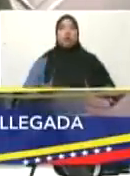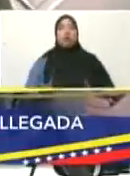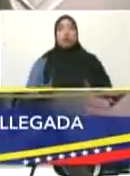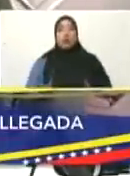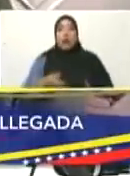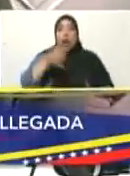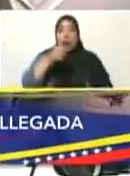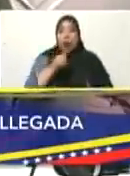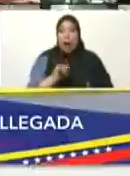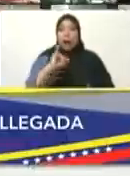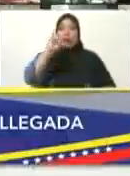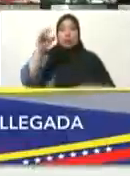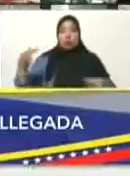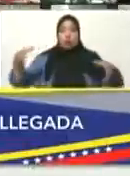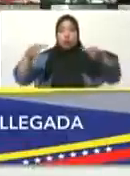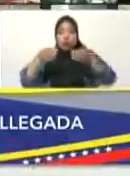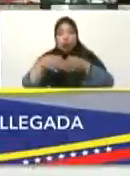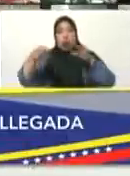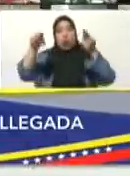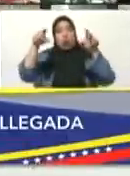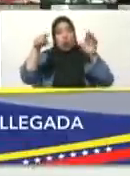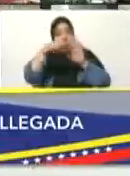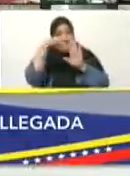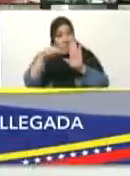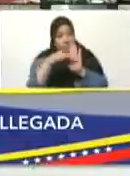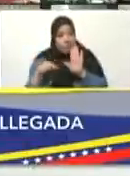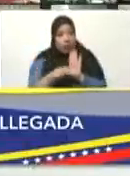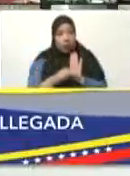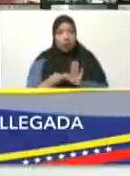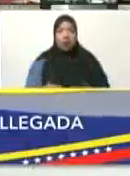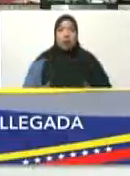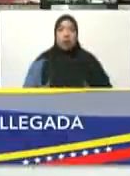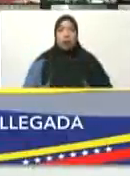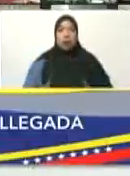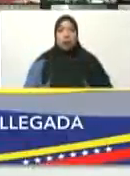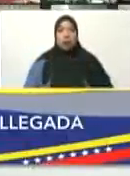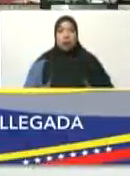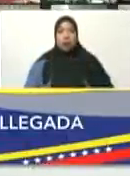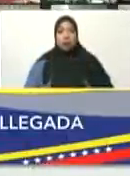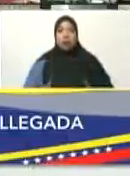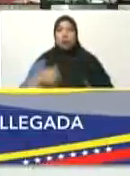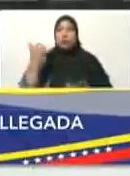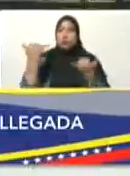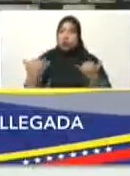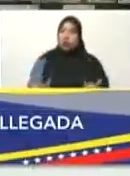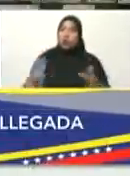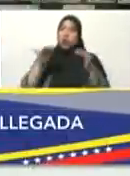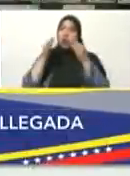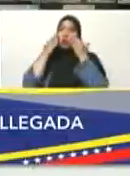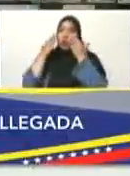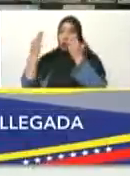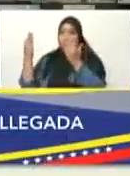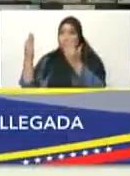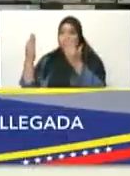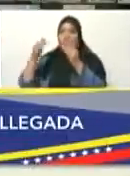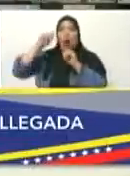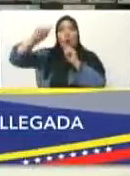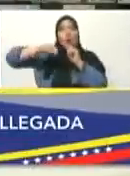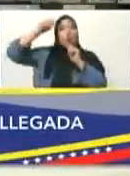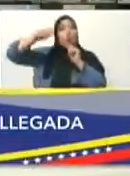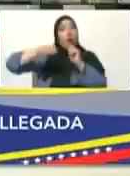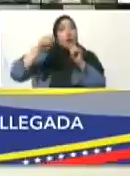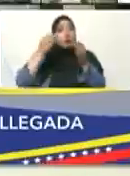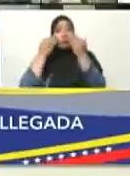reunión para chequear las medidas. Aquí están conectados por videoconferencia los 23